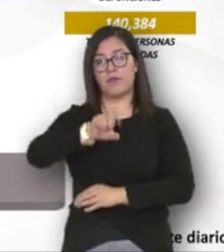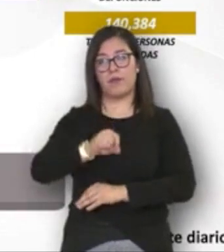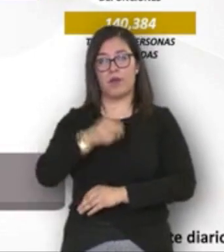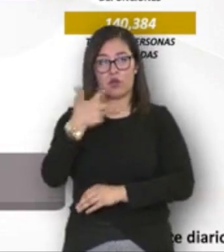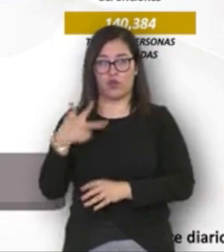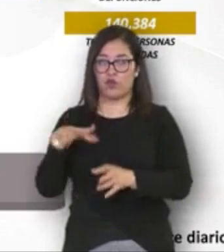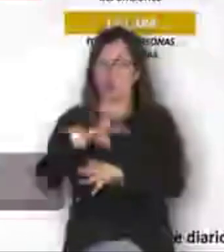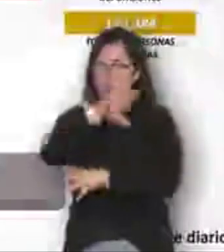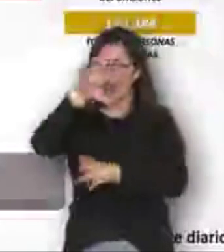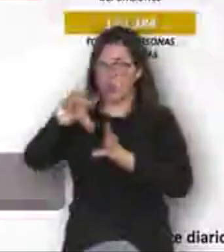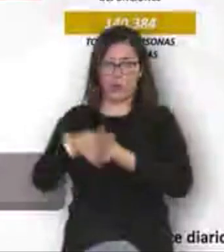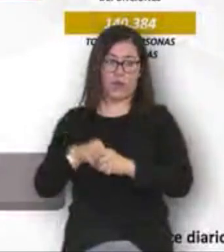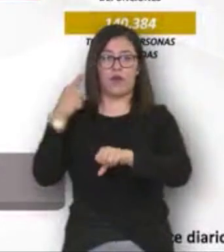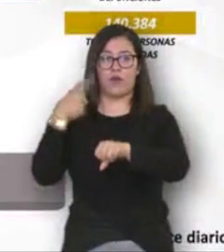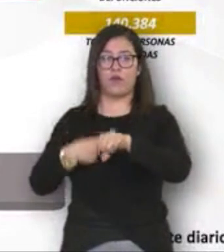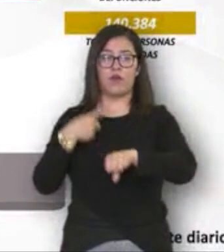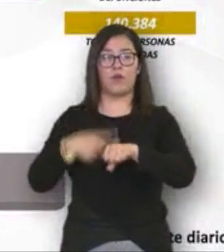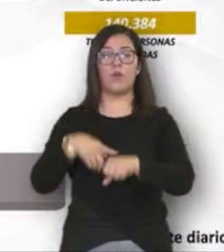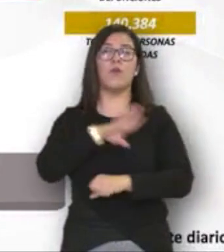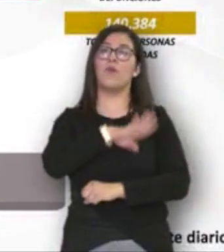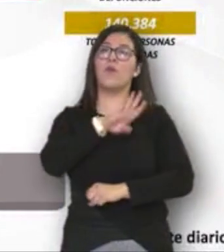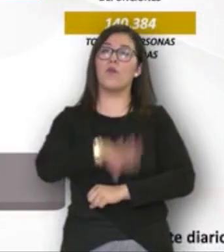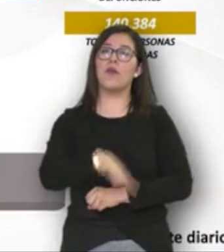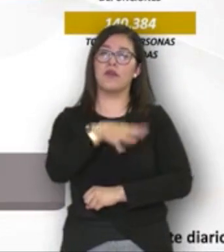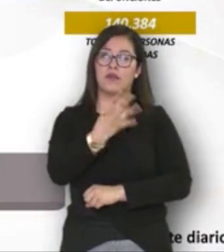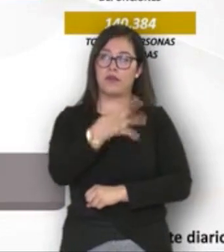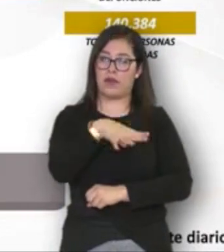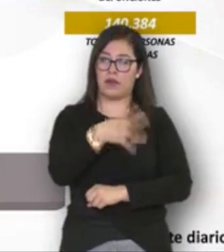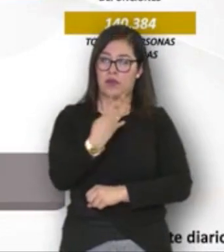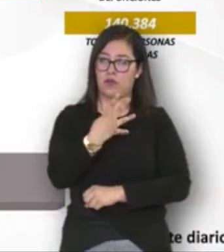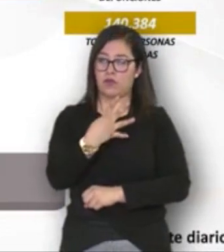Gracias por ver el video.